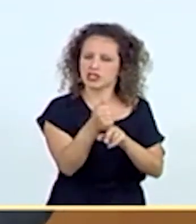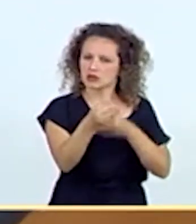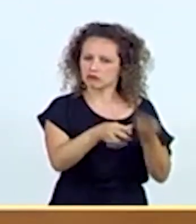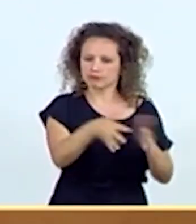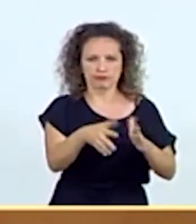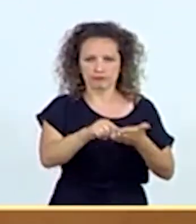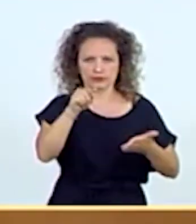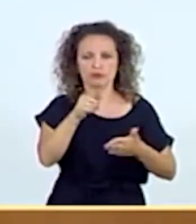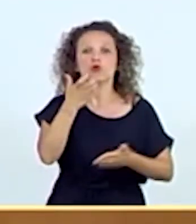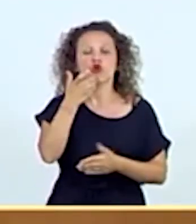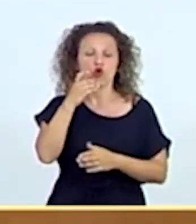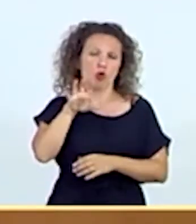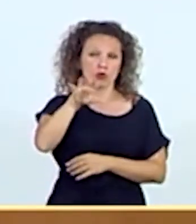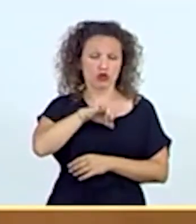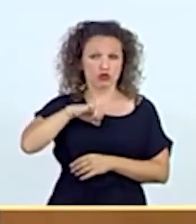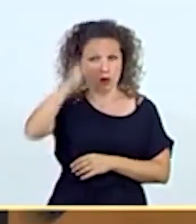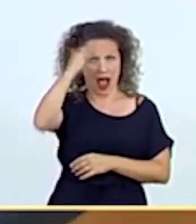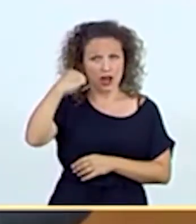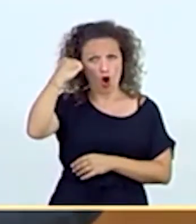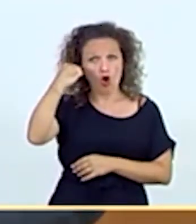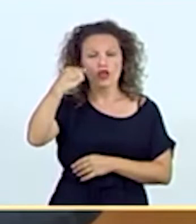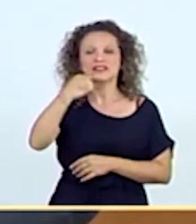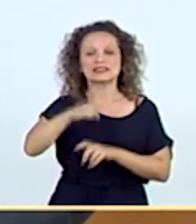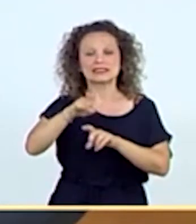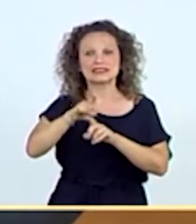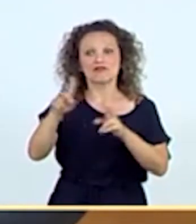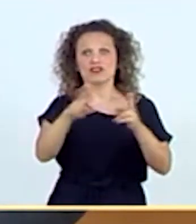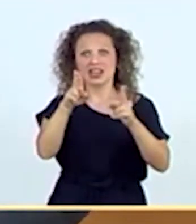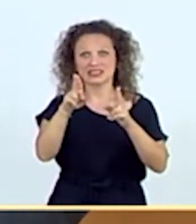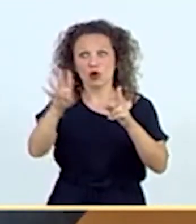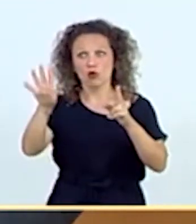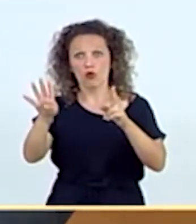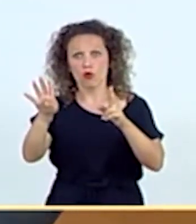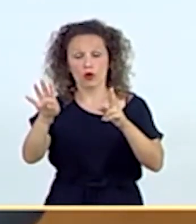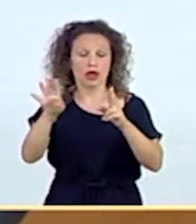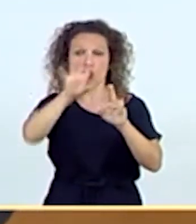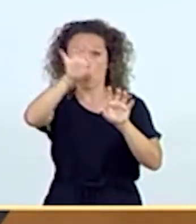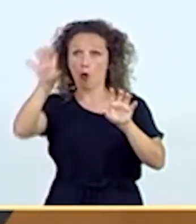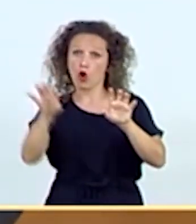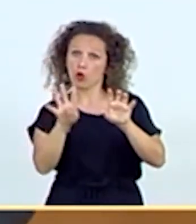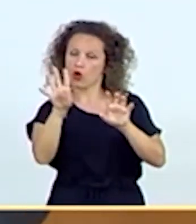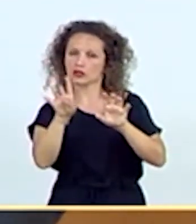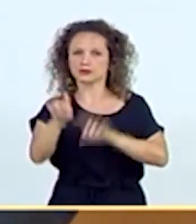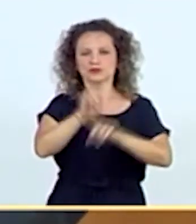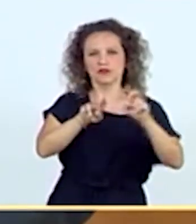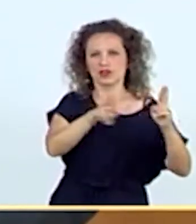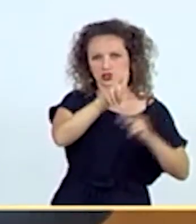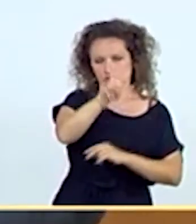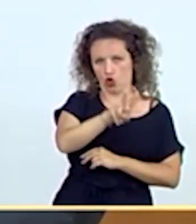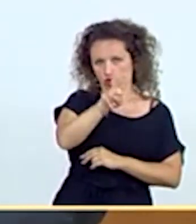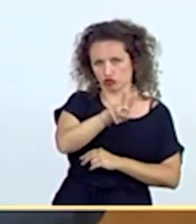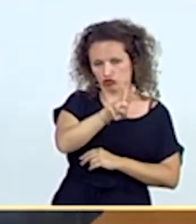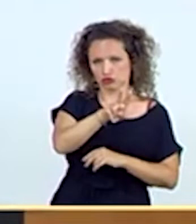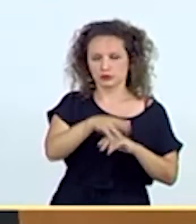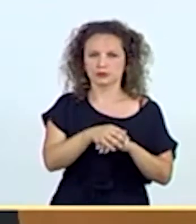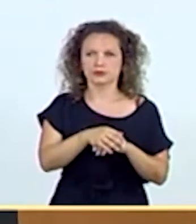autónoma de Aragón decretó la retrospección a fase 2 de cuatro comarcas, Litera, Bajo Finca, Finca Medio y Bajo Aragón